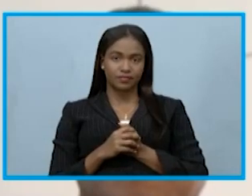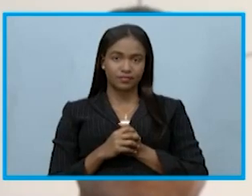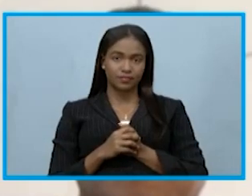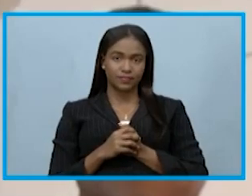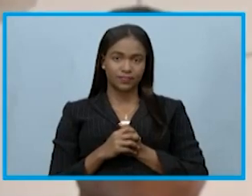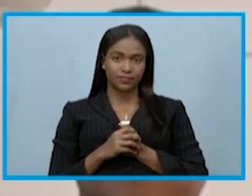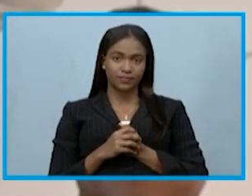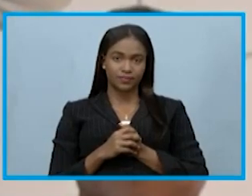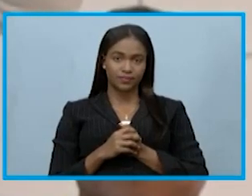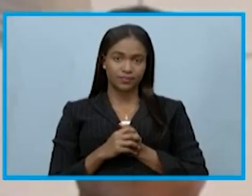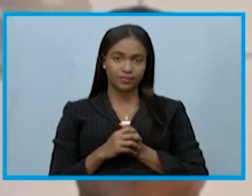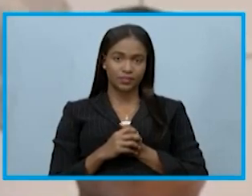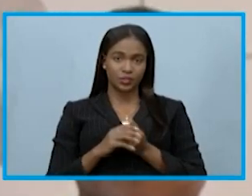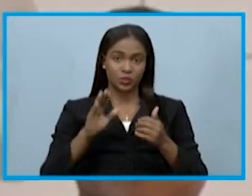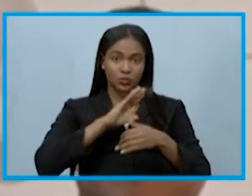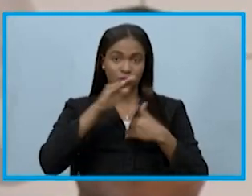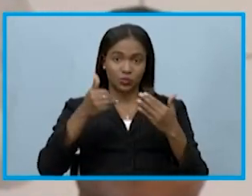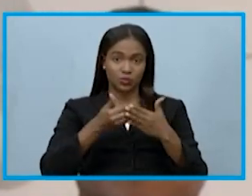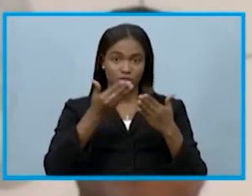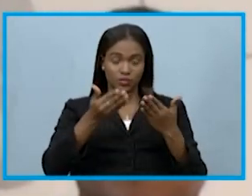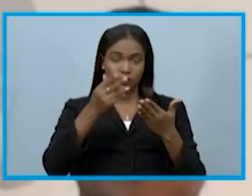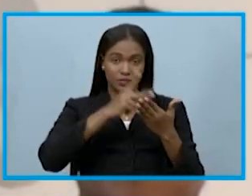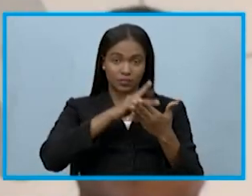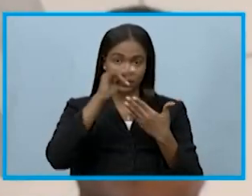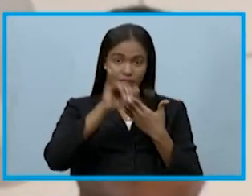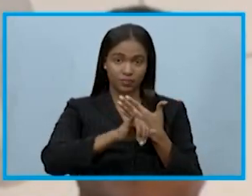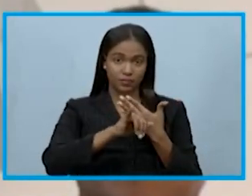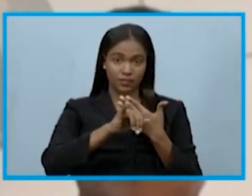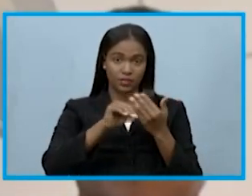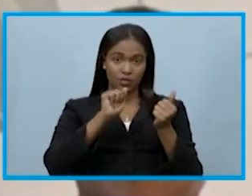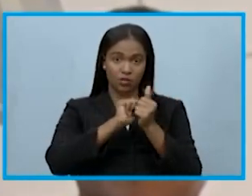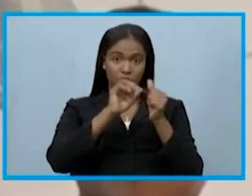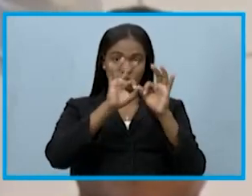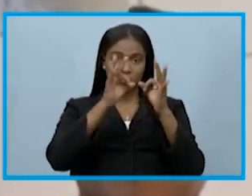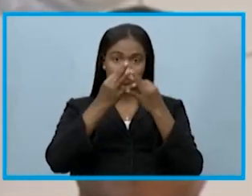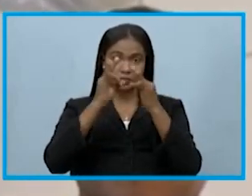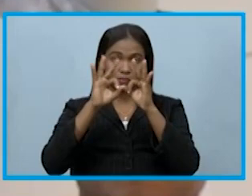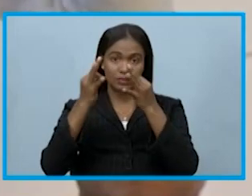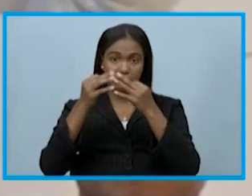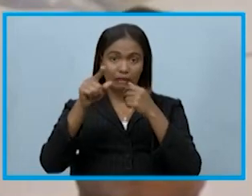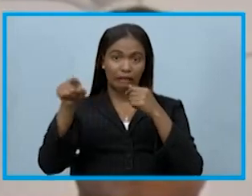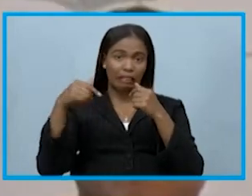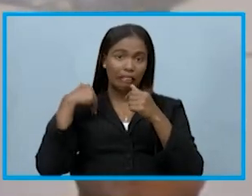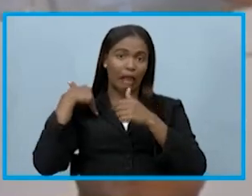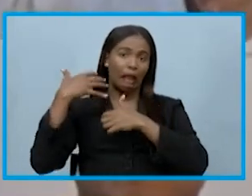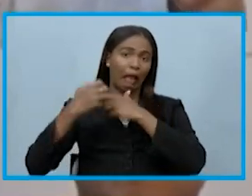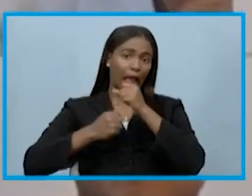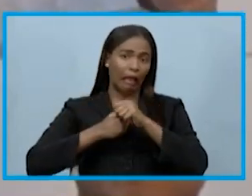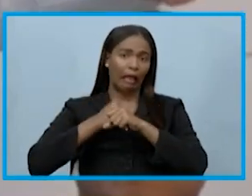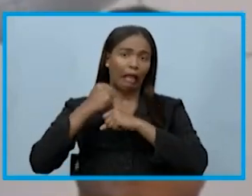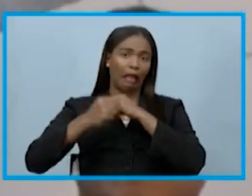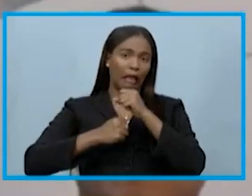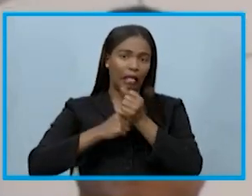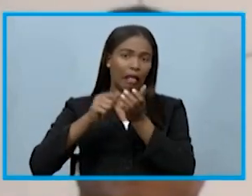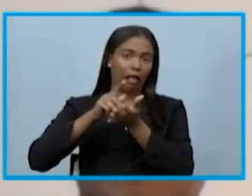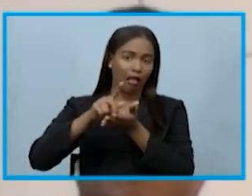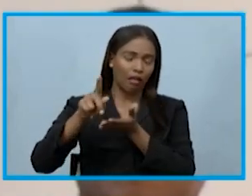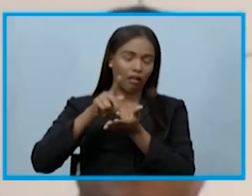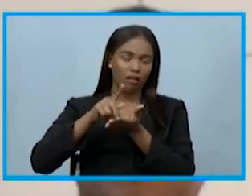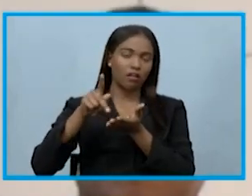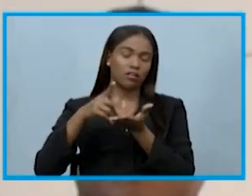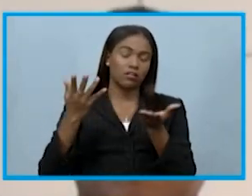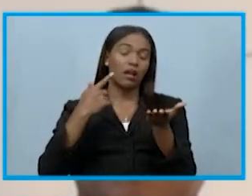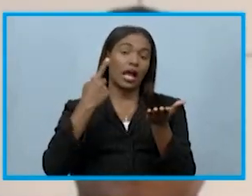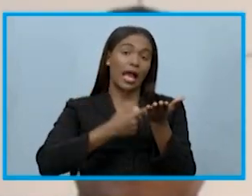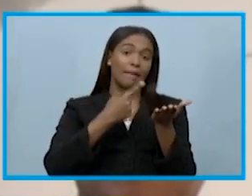esos proyectos y familias, las cuales tienen años pagando, muchas